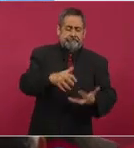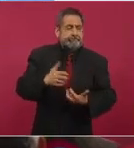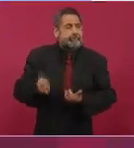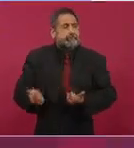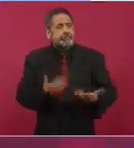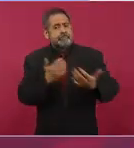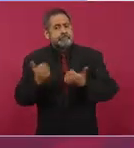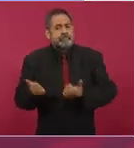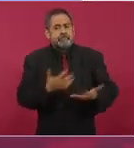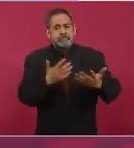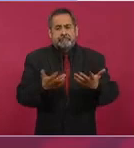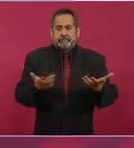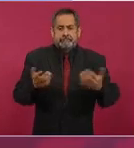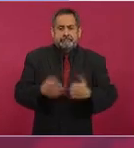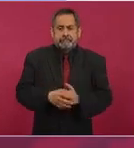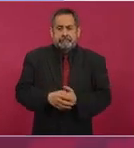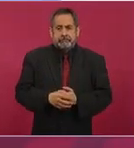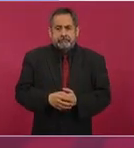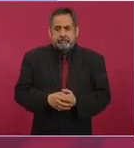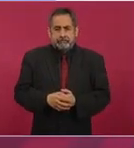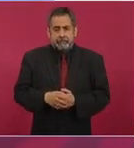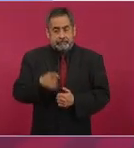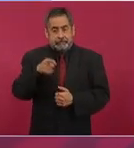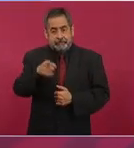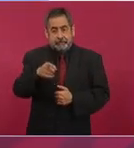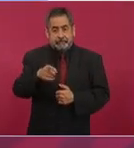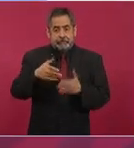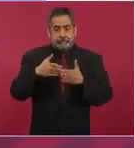Y aquí, este es el puerto,